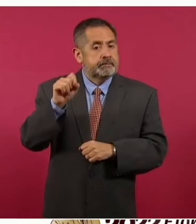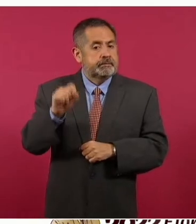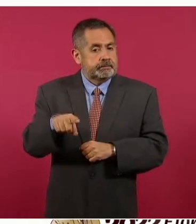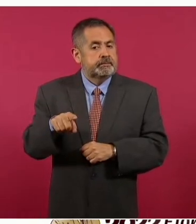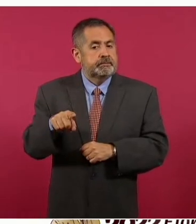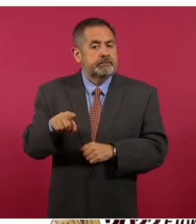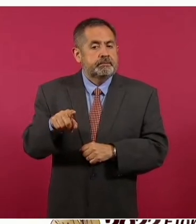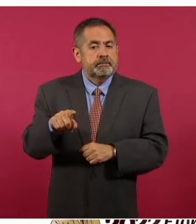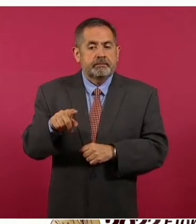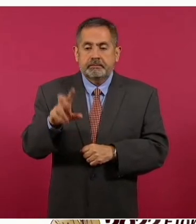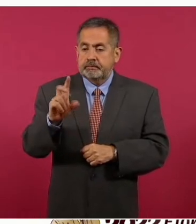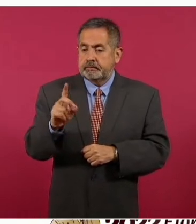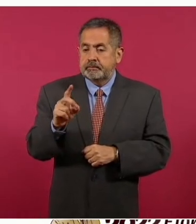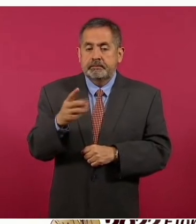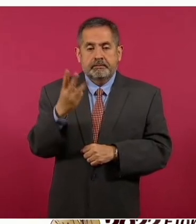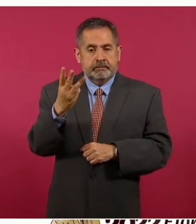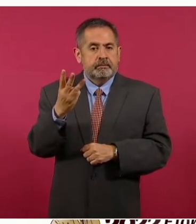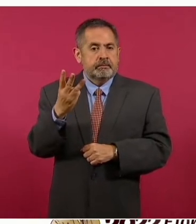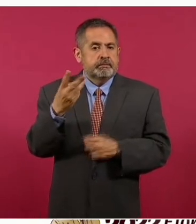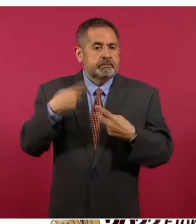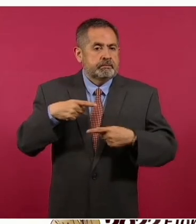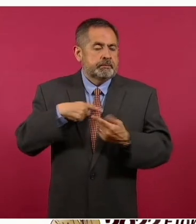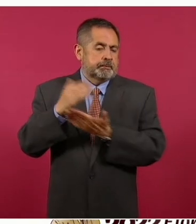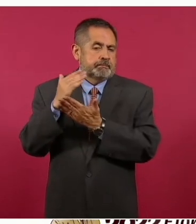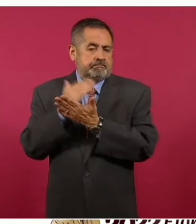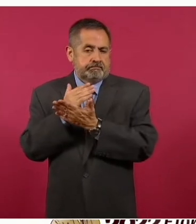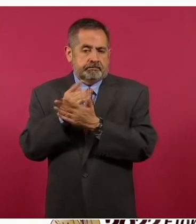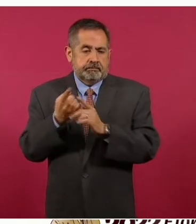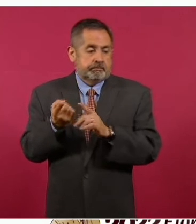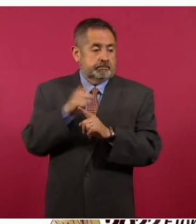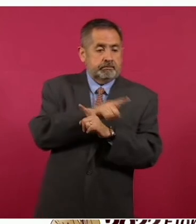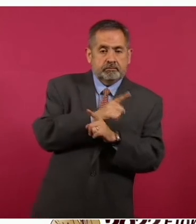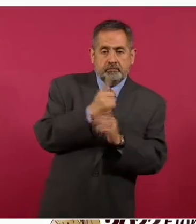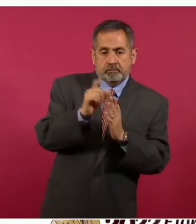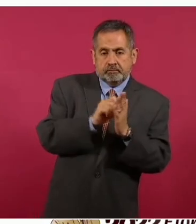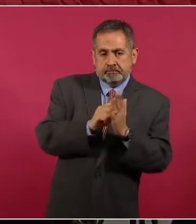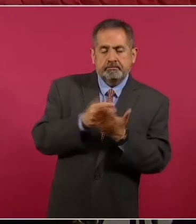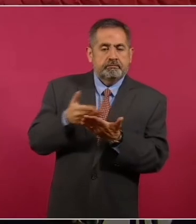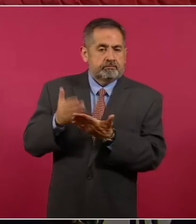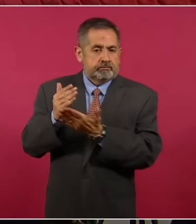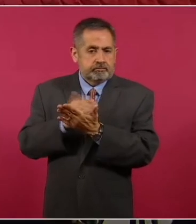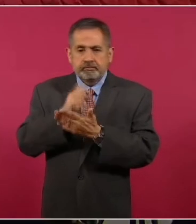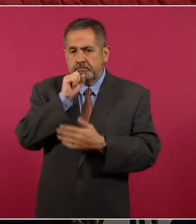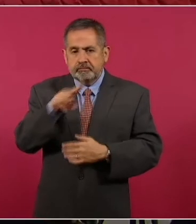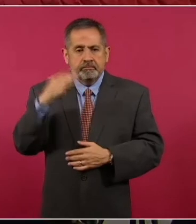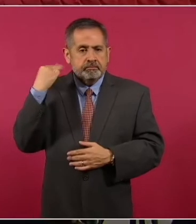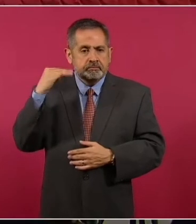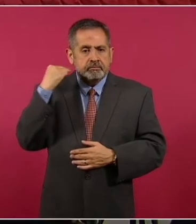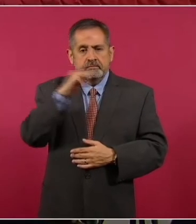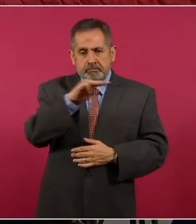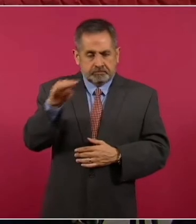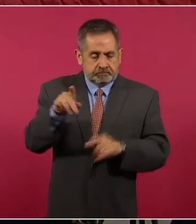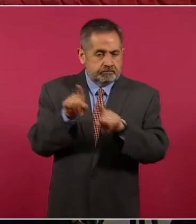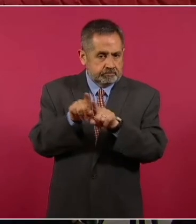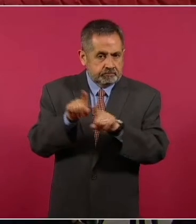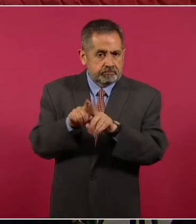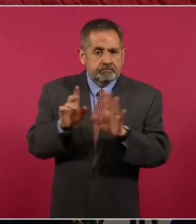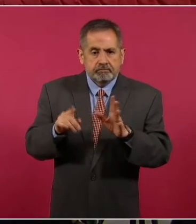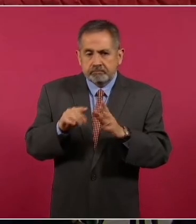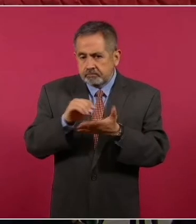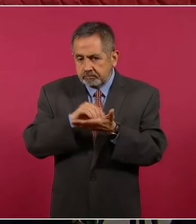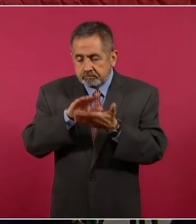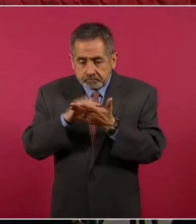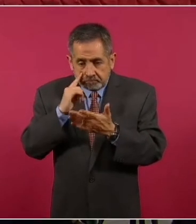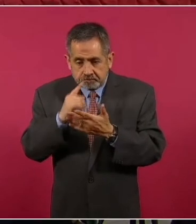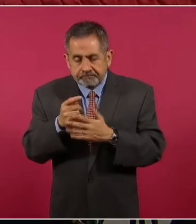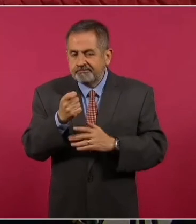33 menos que el mes anterior. También en Michoacán se registró